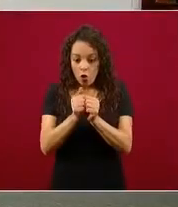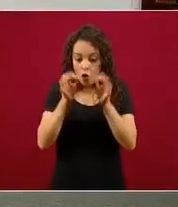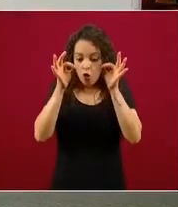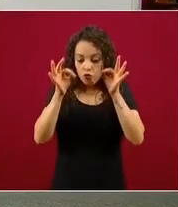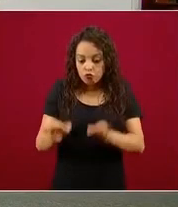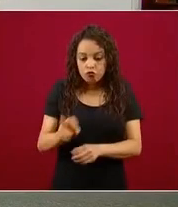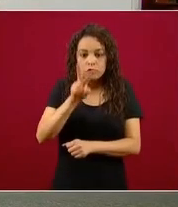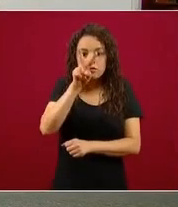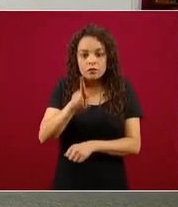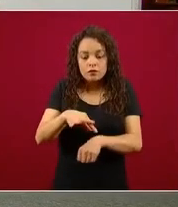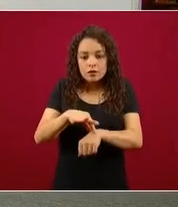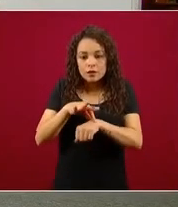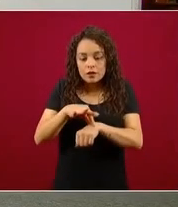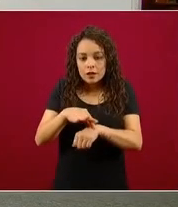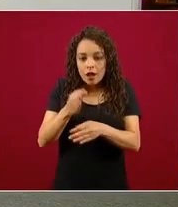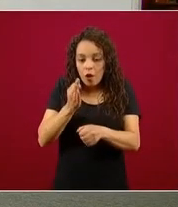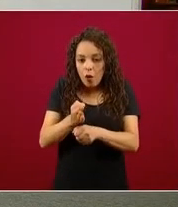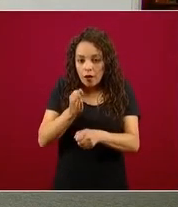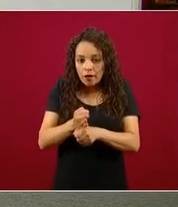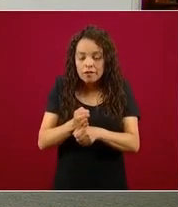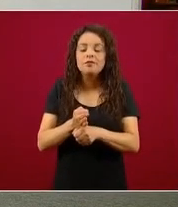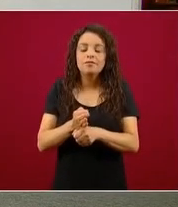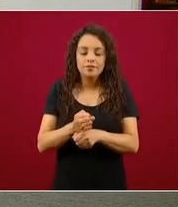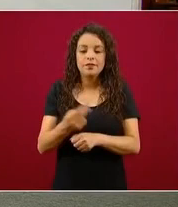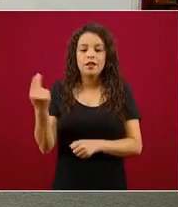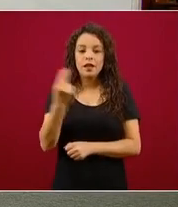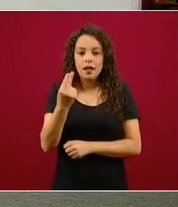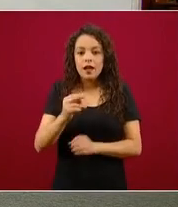fácilmente comprensible por las personas.